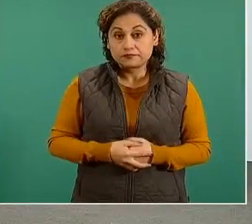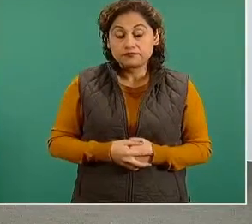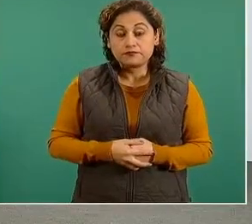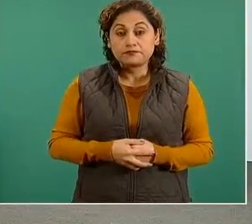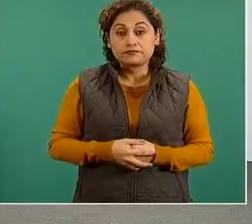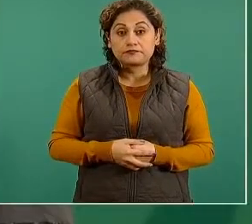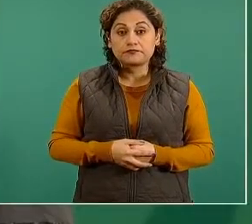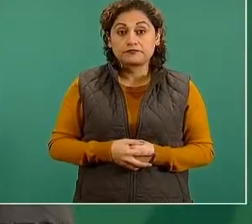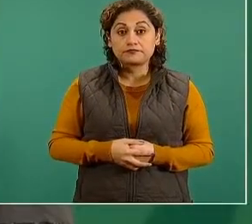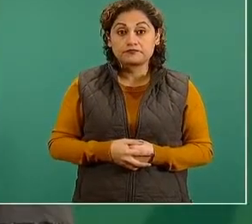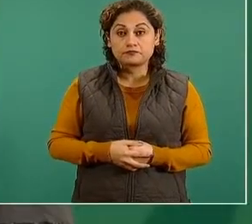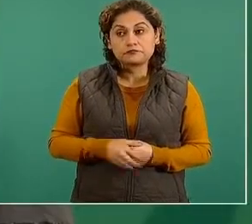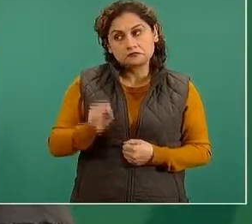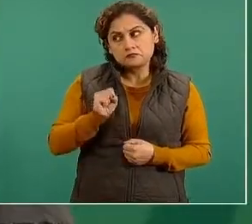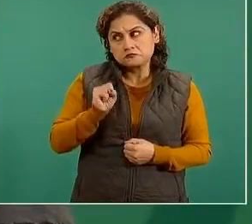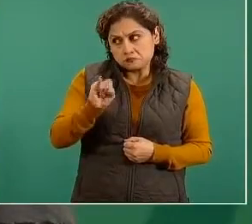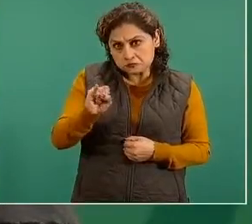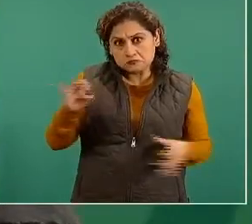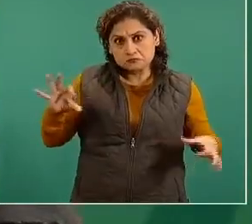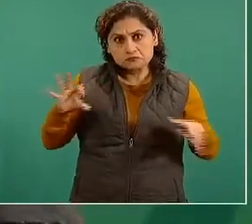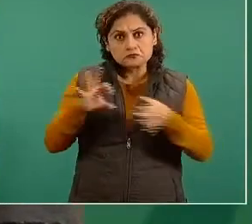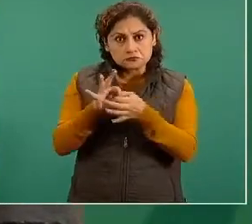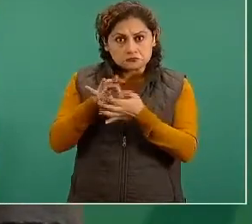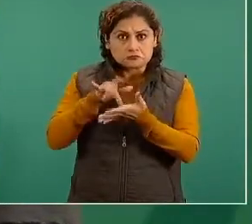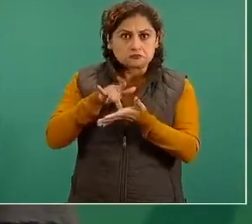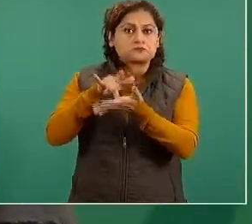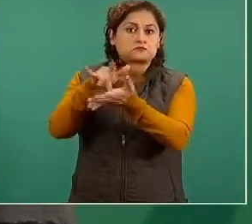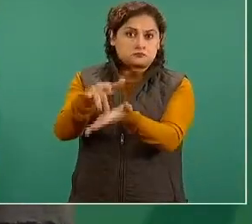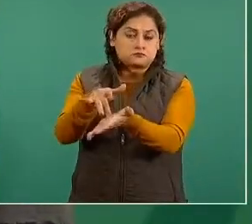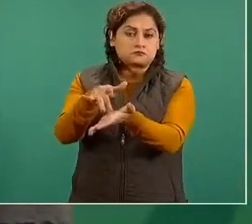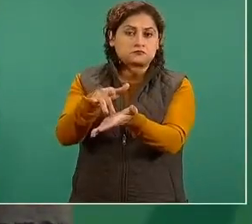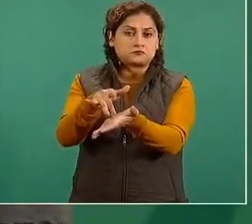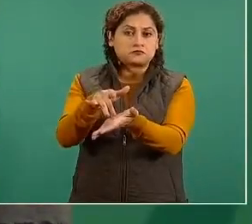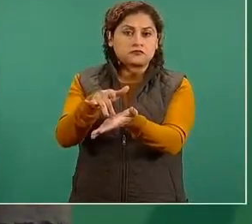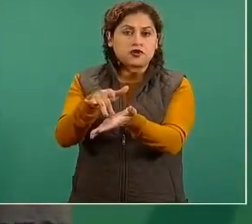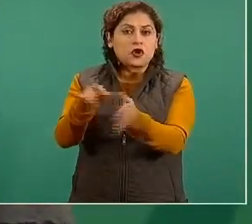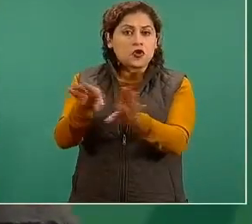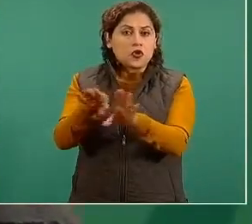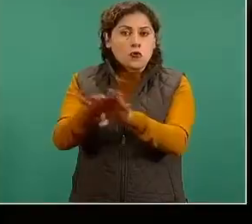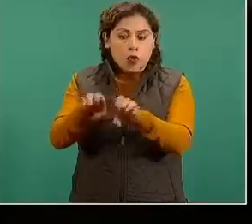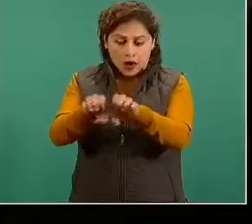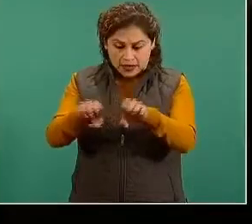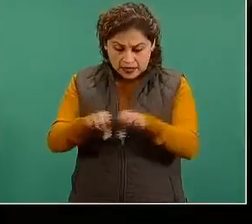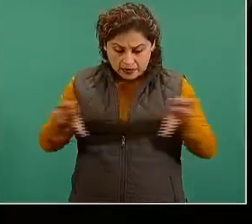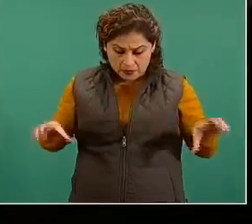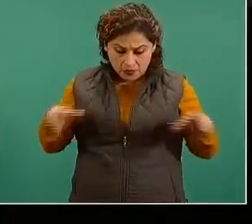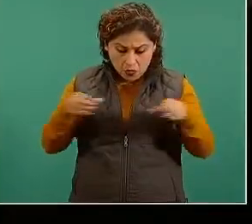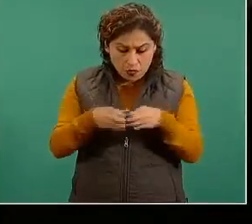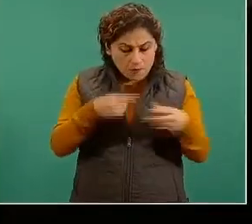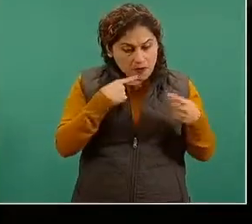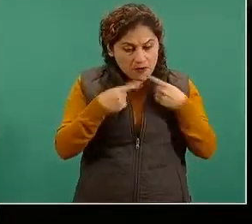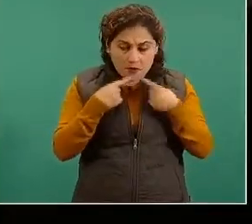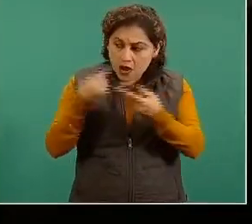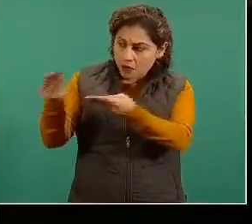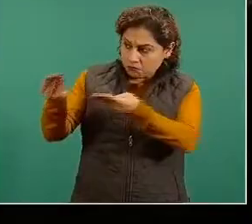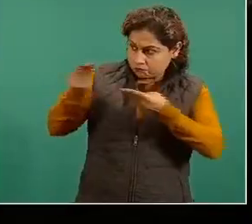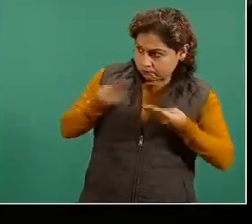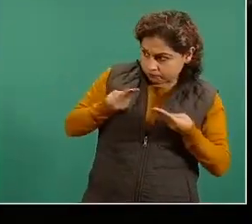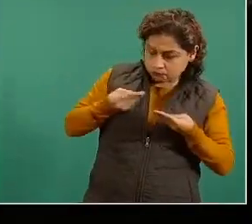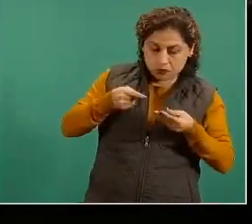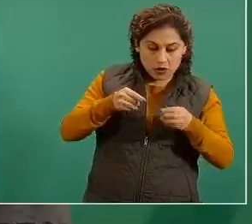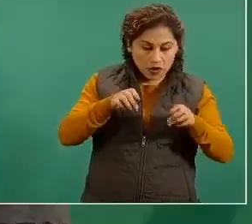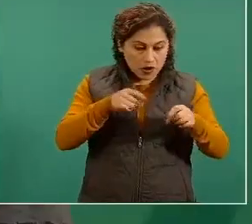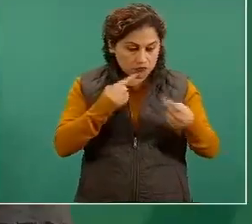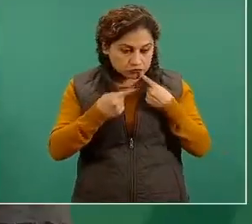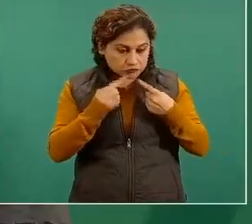sentido colegiado para analizar cuál es la situación y tomar una decisión que comunicó el señor